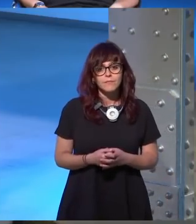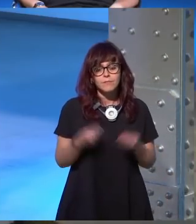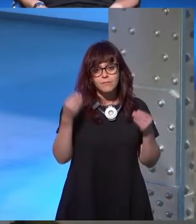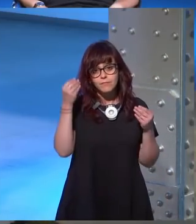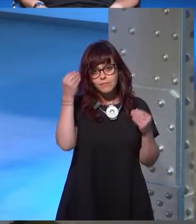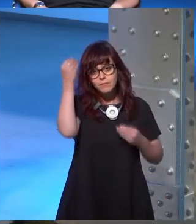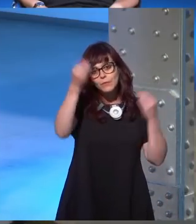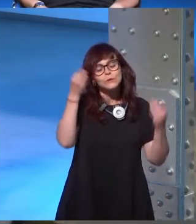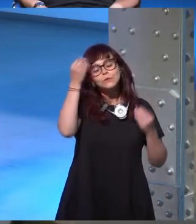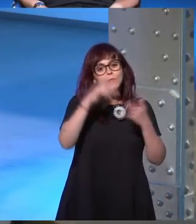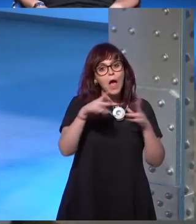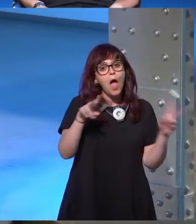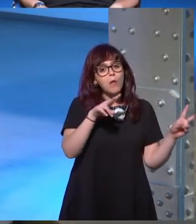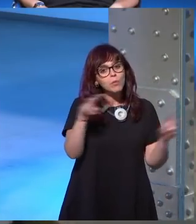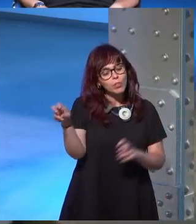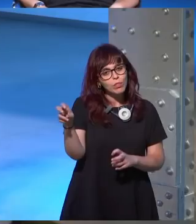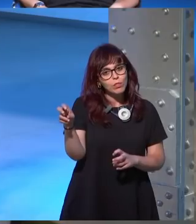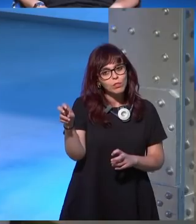creo que al principio